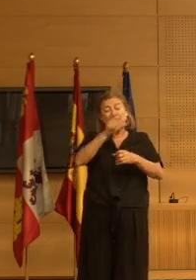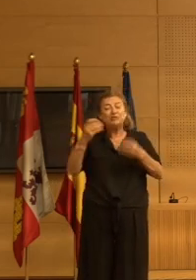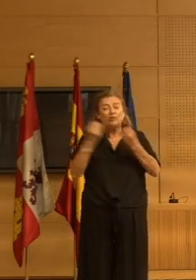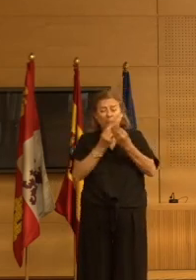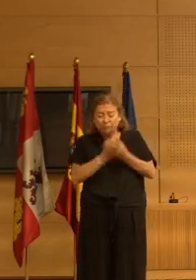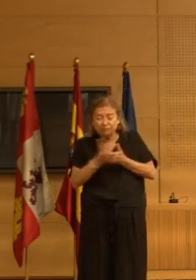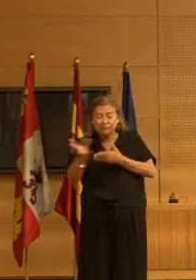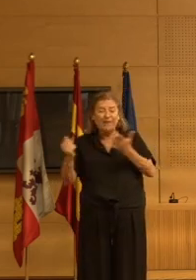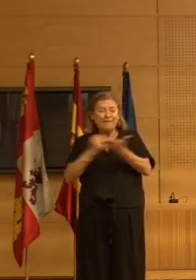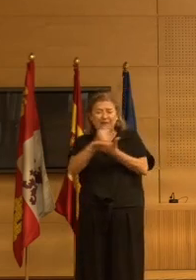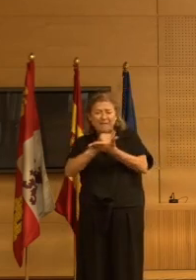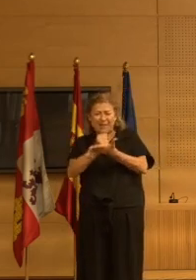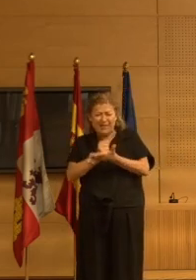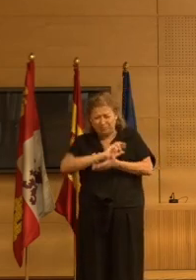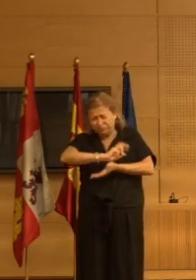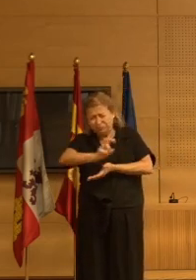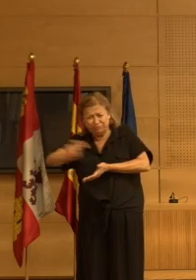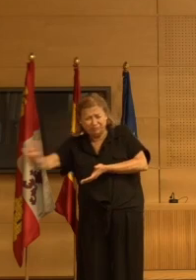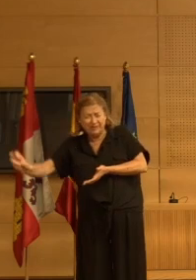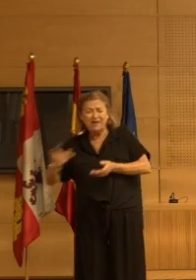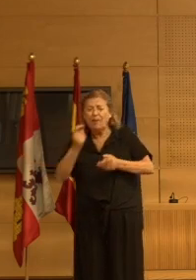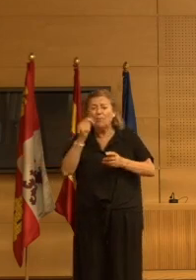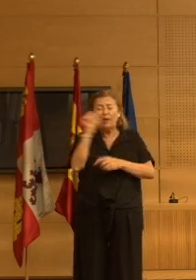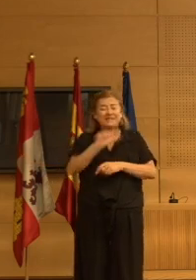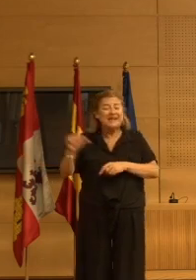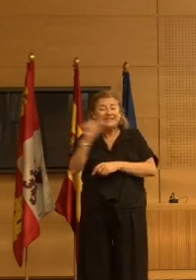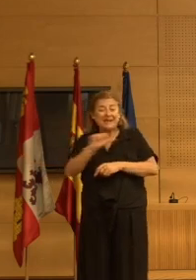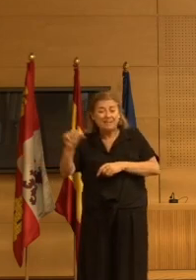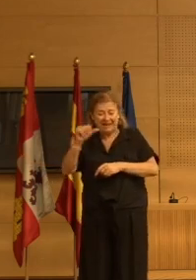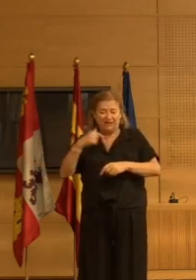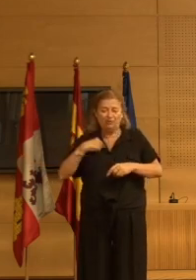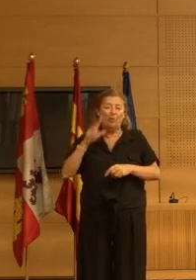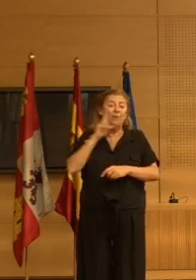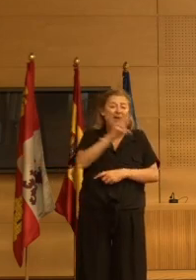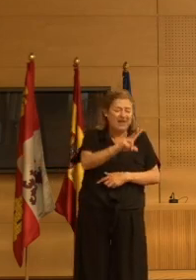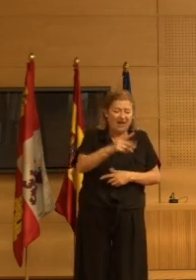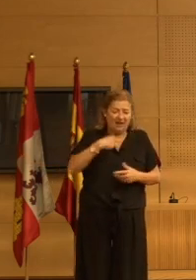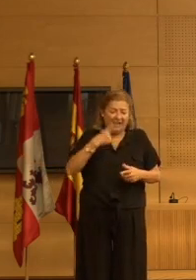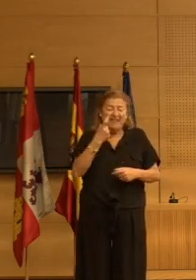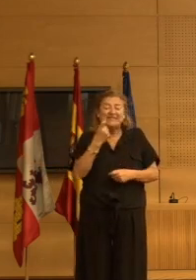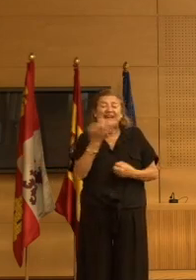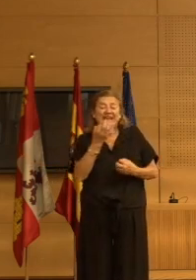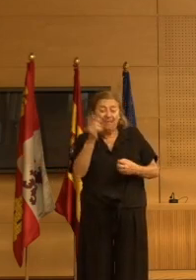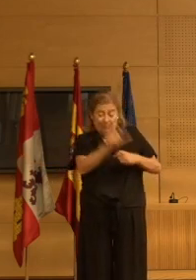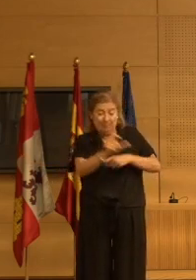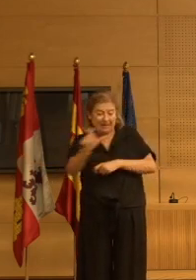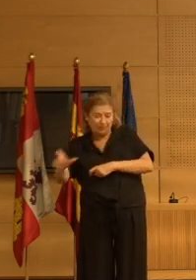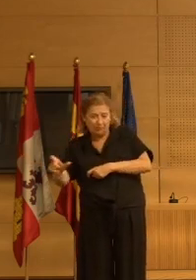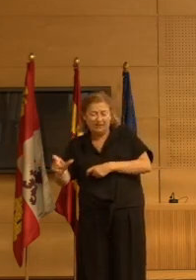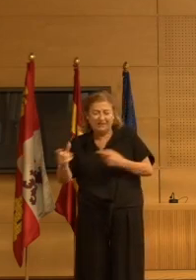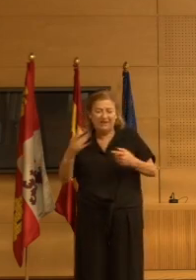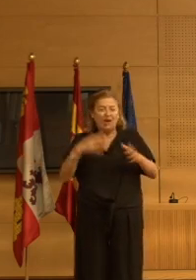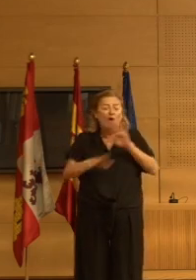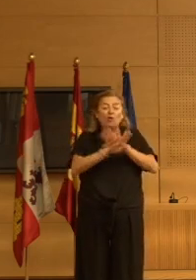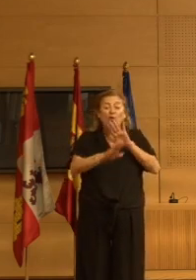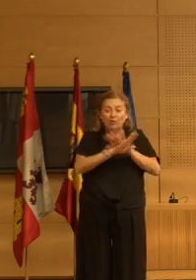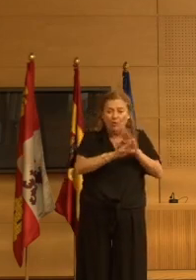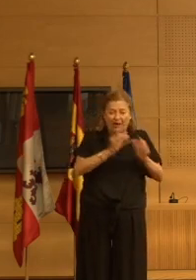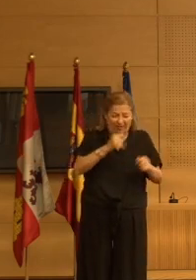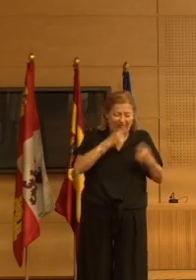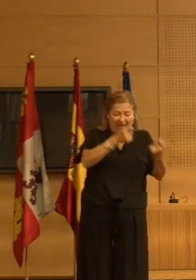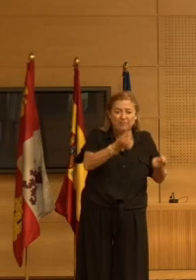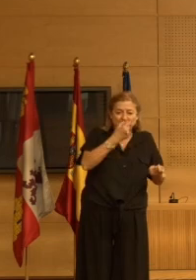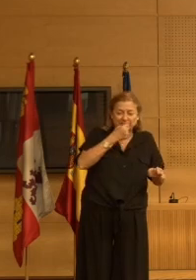en pocas semanas en cuanto controlábamos el caso entendíamos qué necesidad tenían estas personas les perexcribiendo correctamente